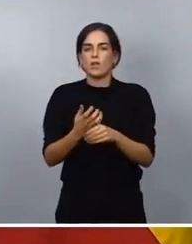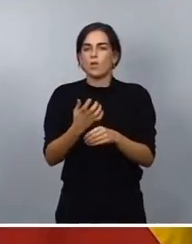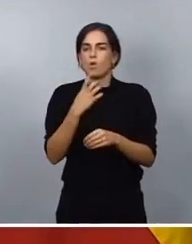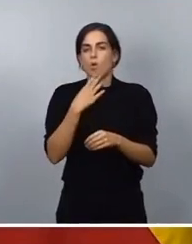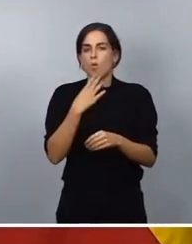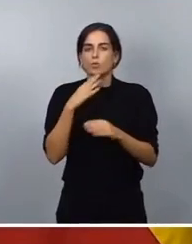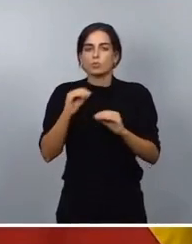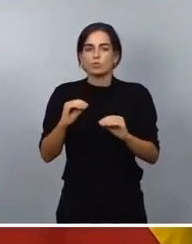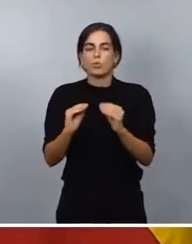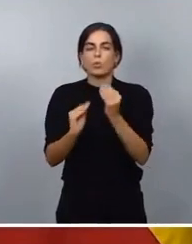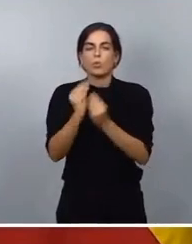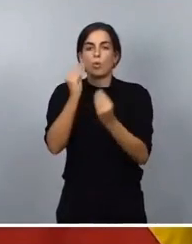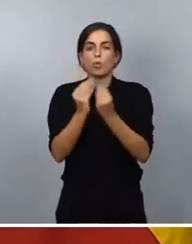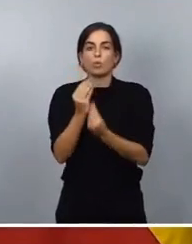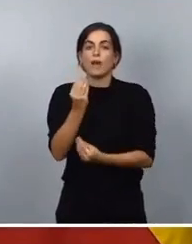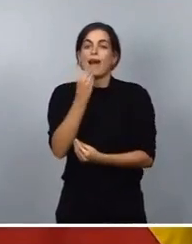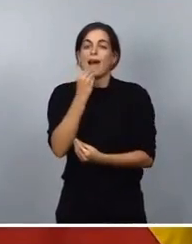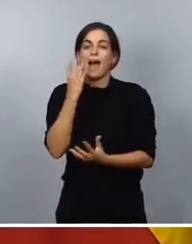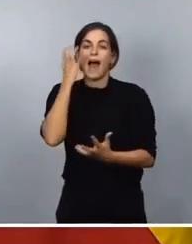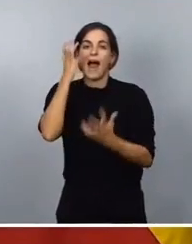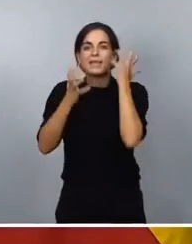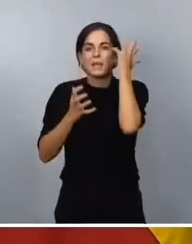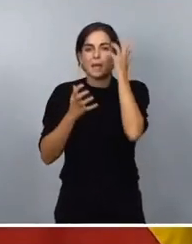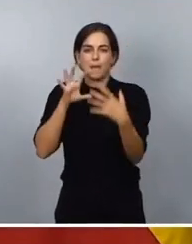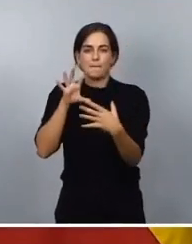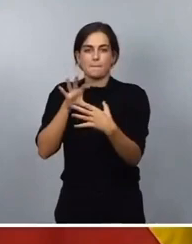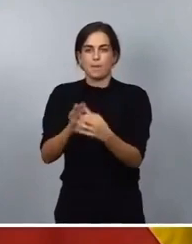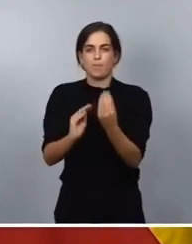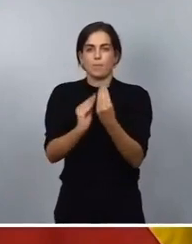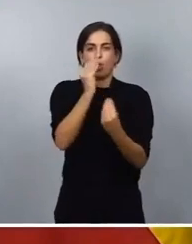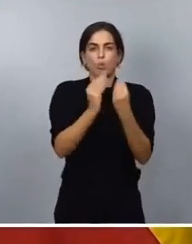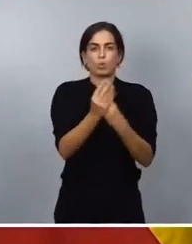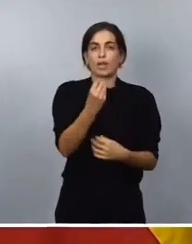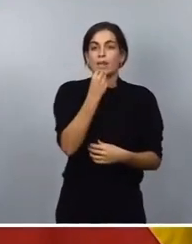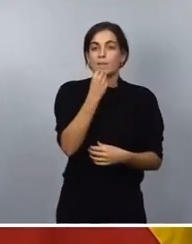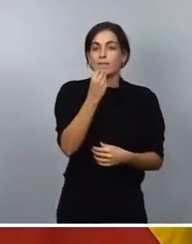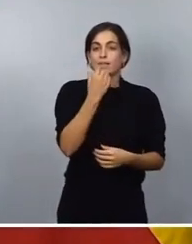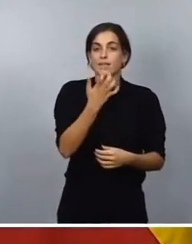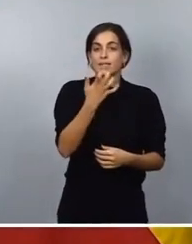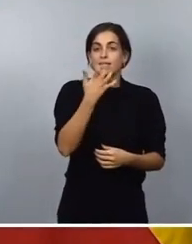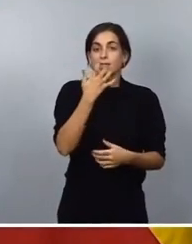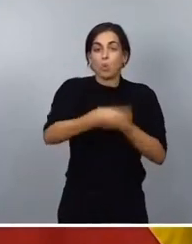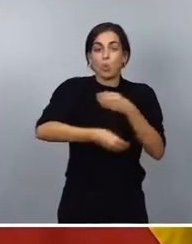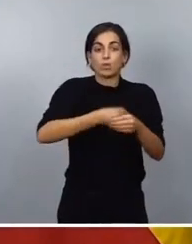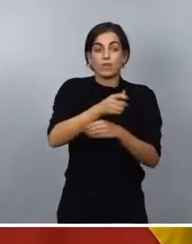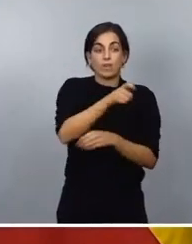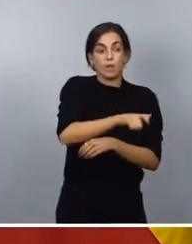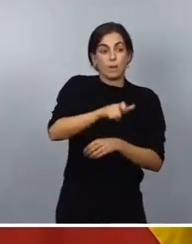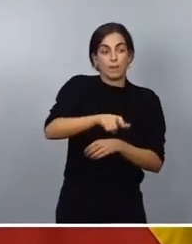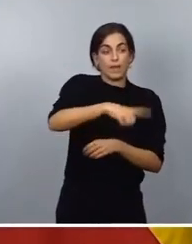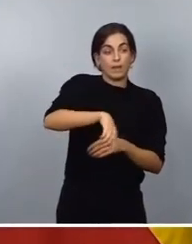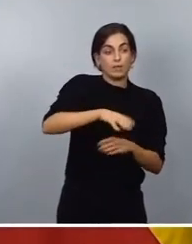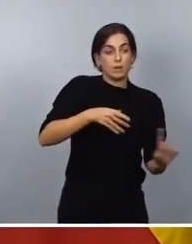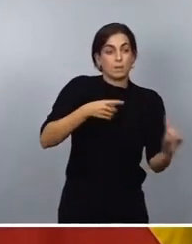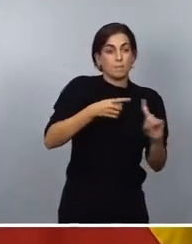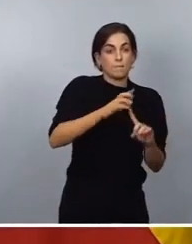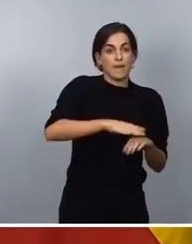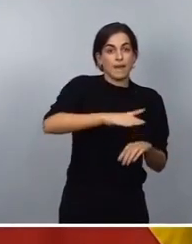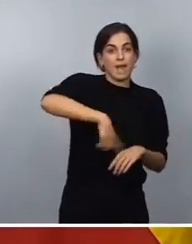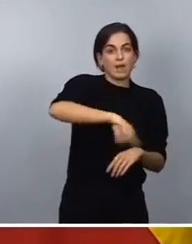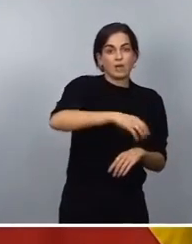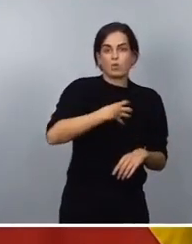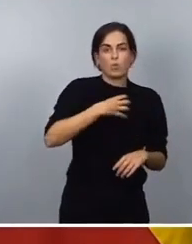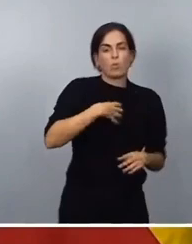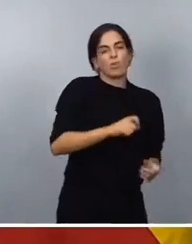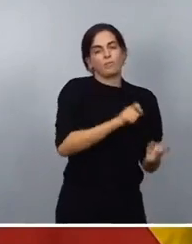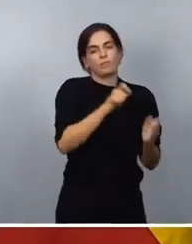de aquellos productos alimentarios que no puedan ser utilizados para la alimentación humana. Y, finalmente, cabe la